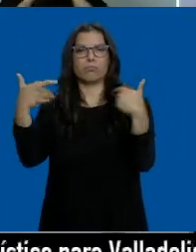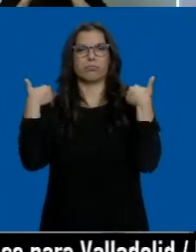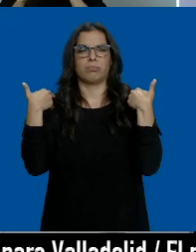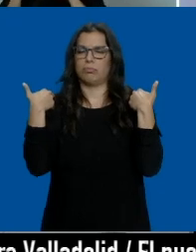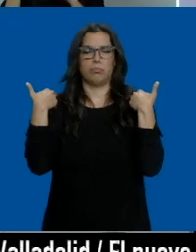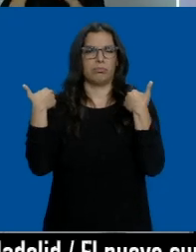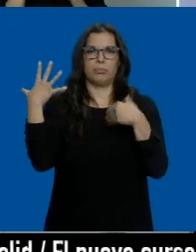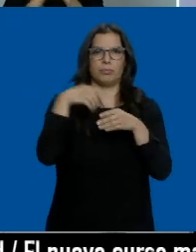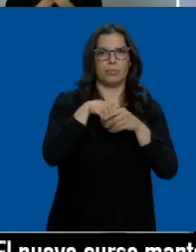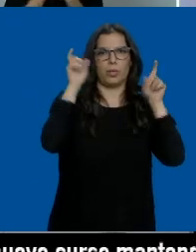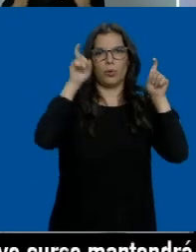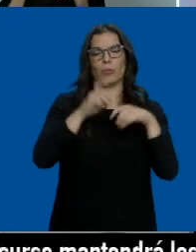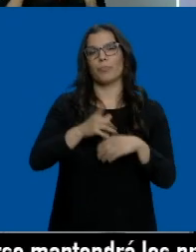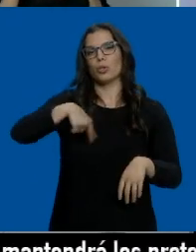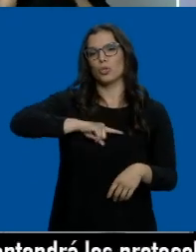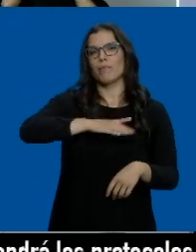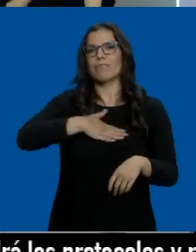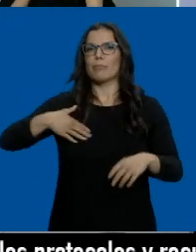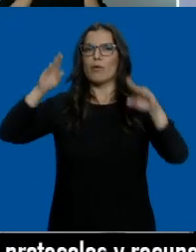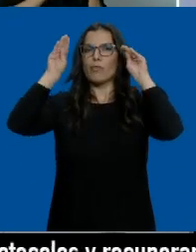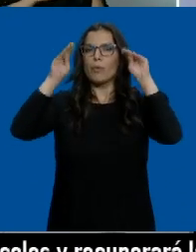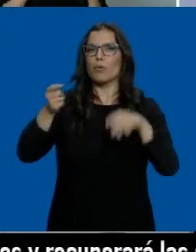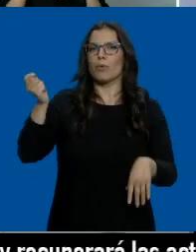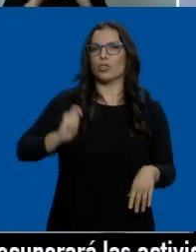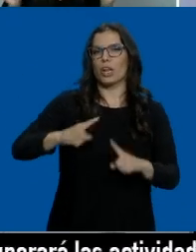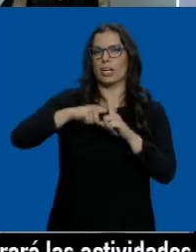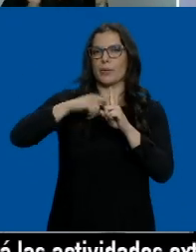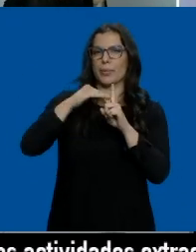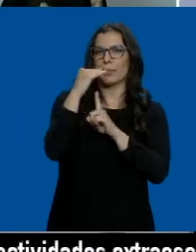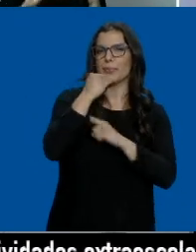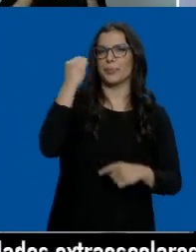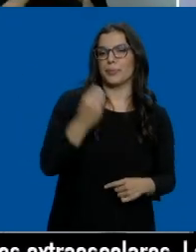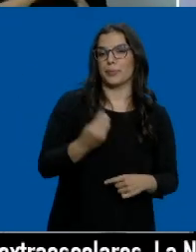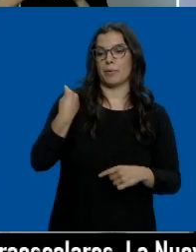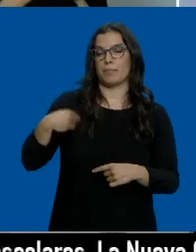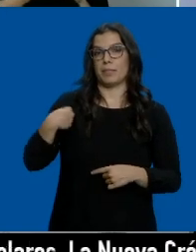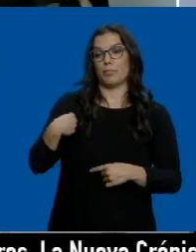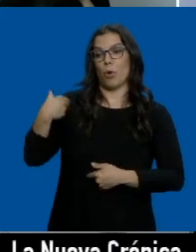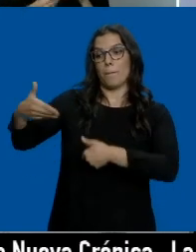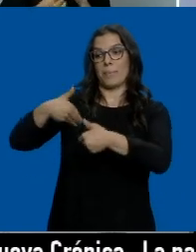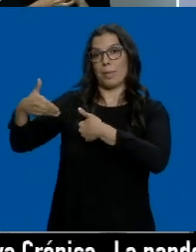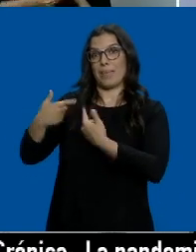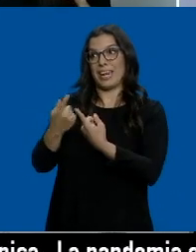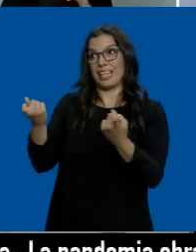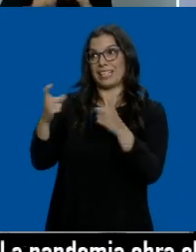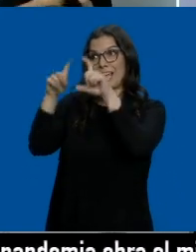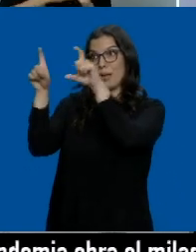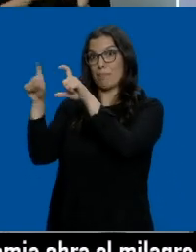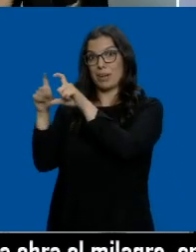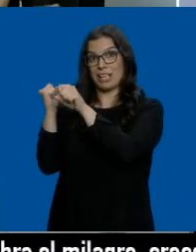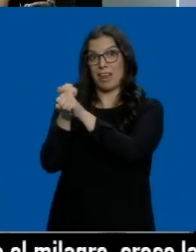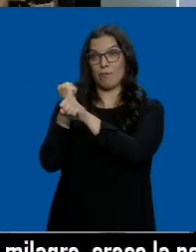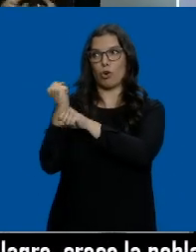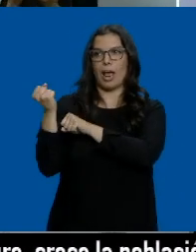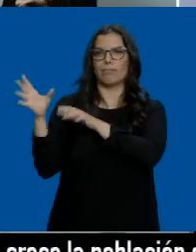Queremos que sea una formación, que haya una formación profesional de primer nivel, que dé respuesta a las demandas del mercado laboral